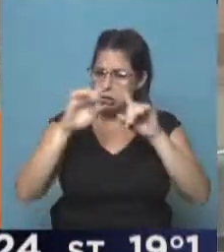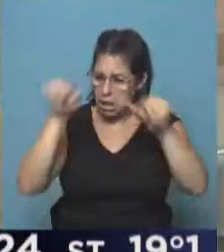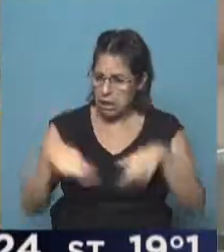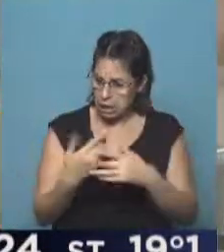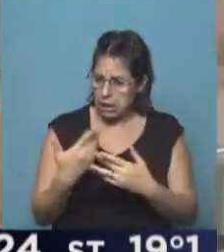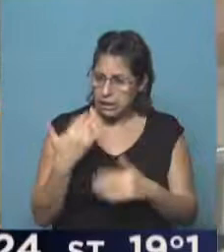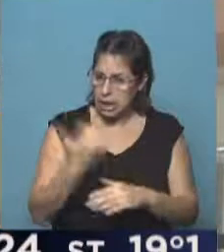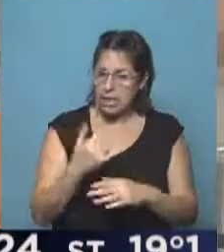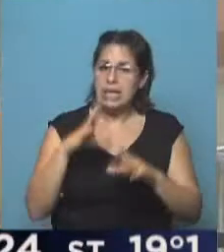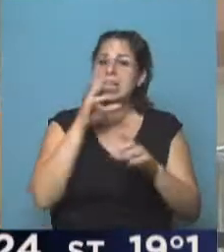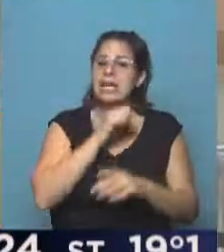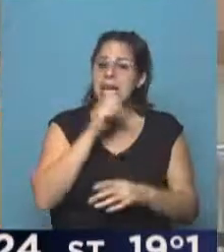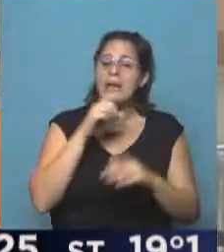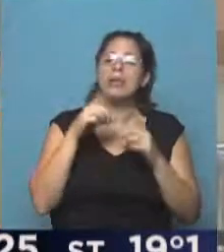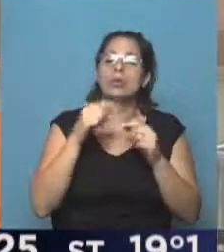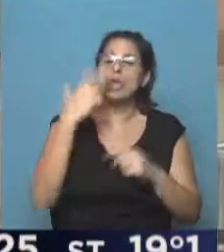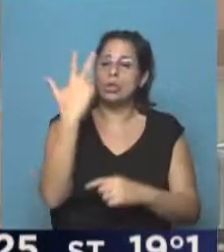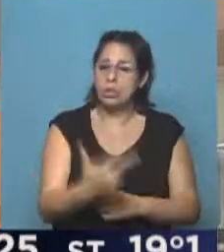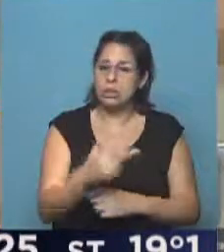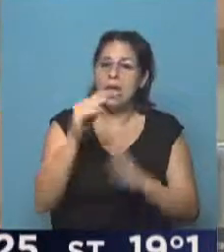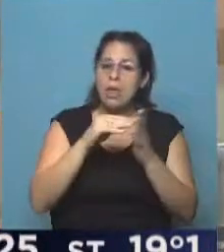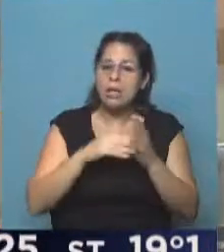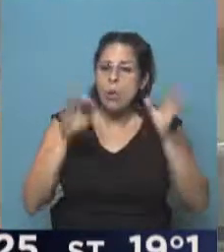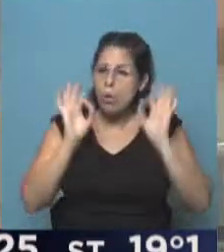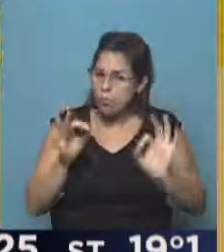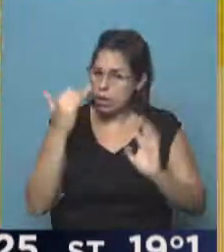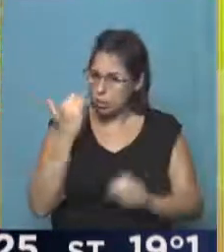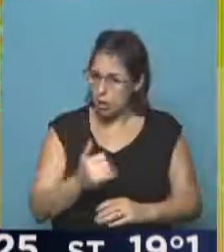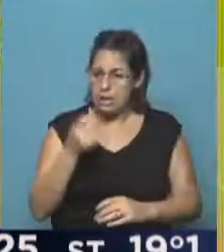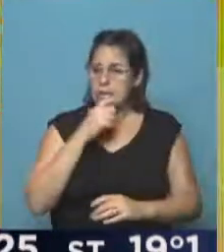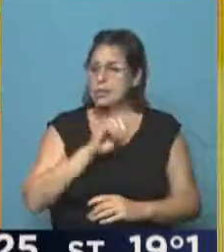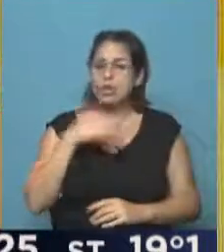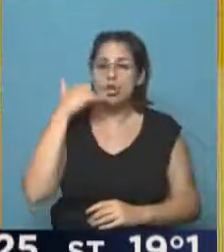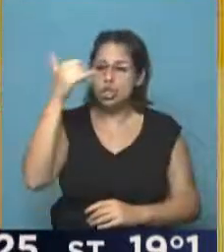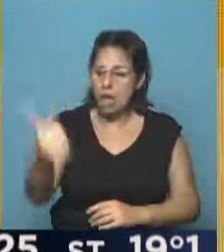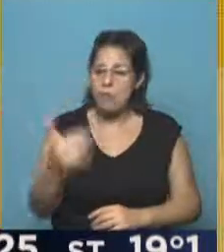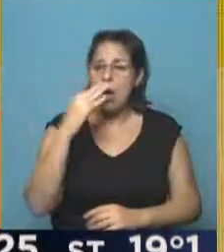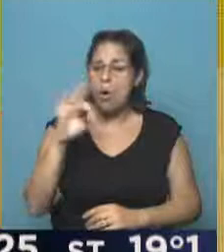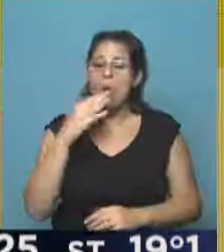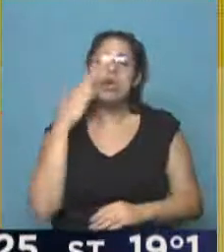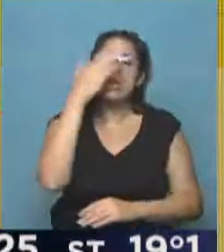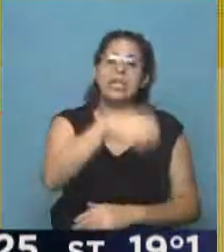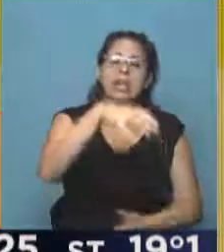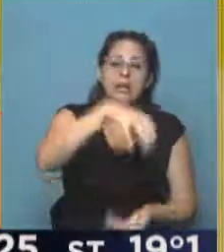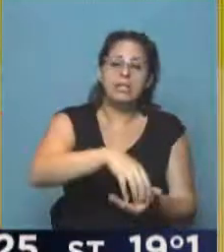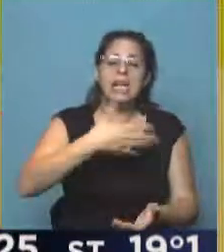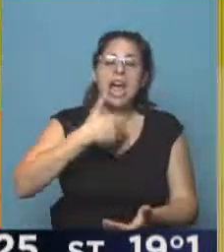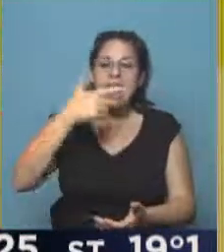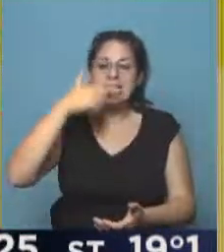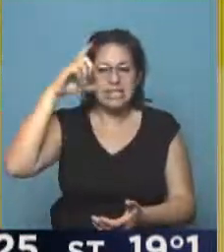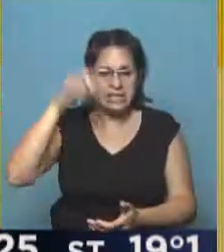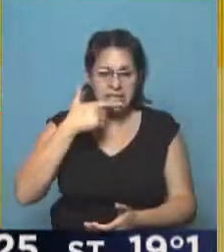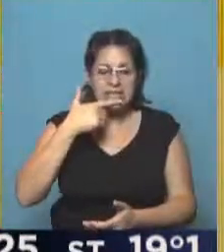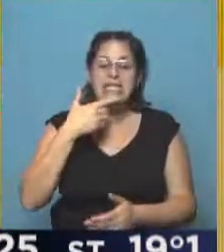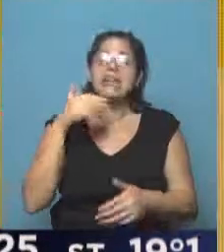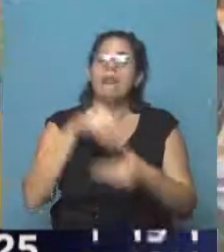para los que tienen la clave de seguridad 3, es decir, que tienen todos los datos completos, sino por teléfono o yendo a la oficina de ANSES, pueden cambiar el banco.